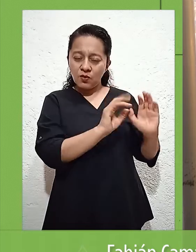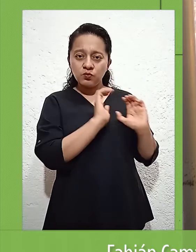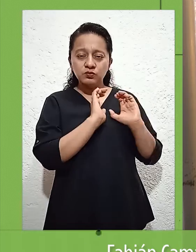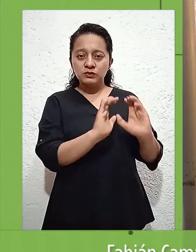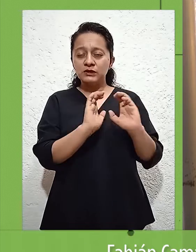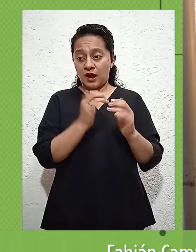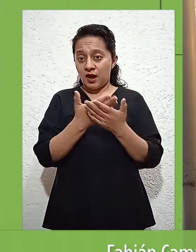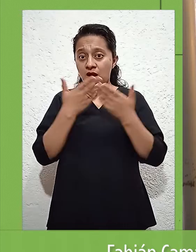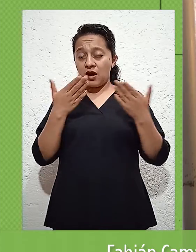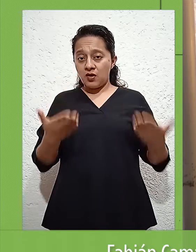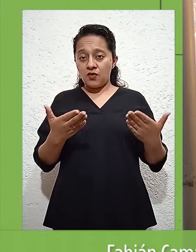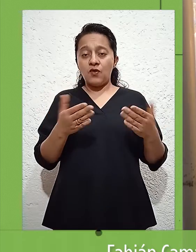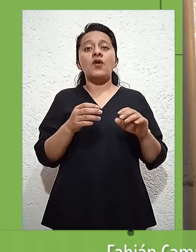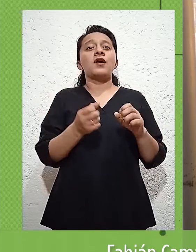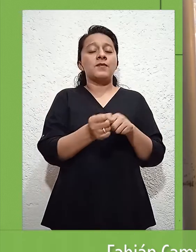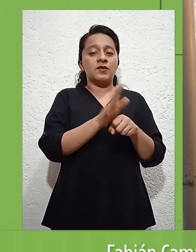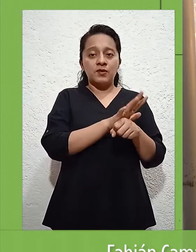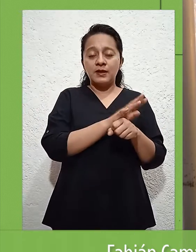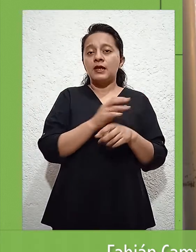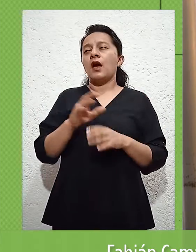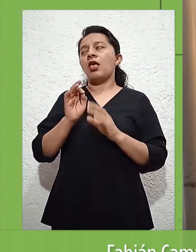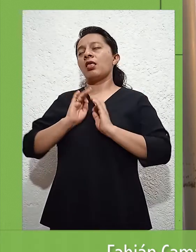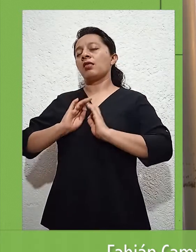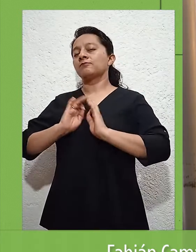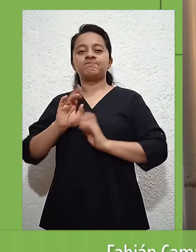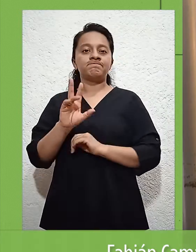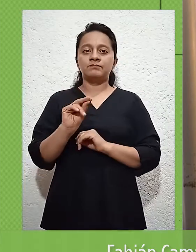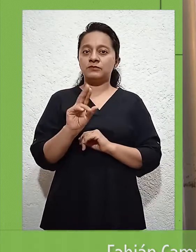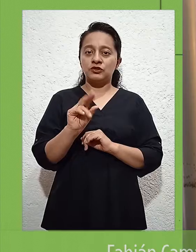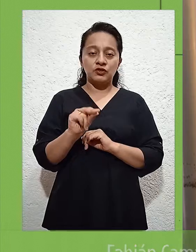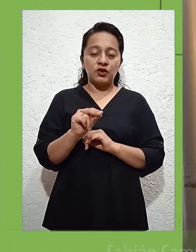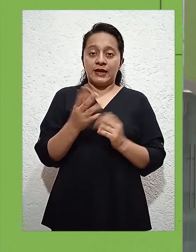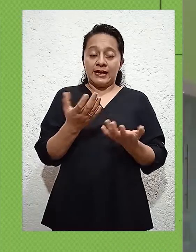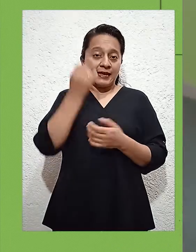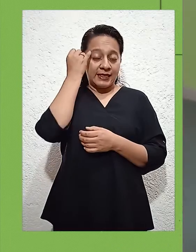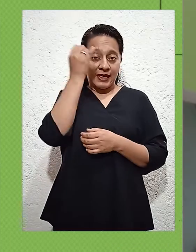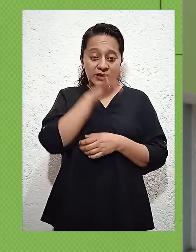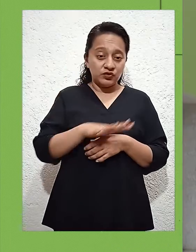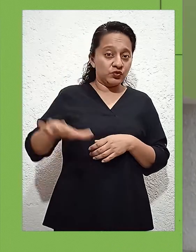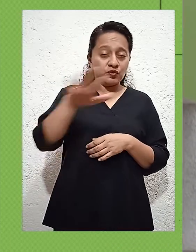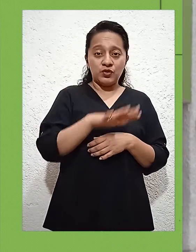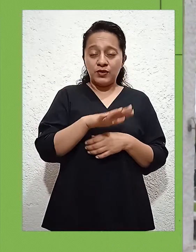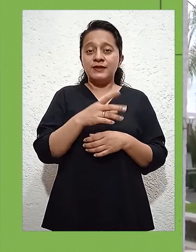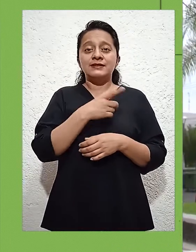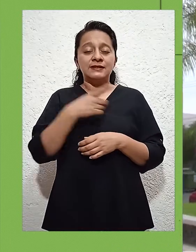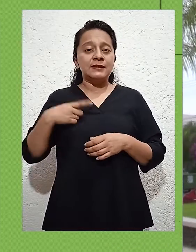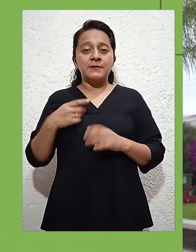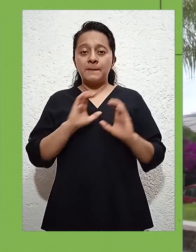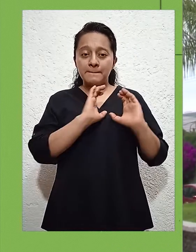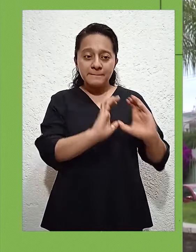todas y de todos depende el ejercicio de cuidar nuestra salud y al mismo tiempo cuidar nuestra economía. Aseguró que existe una gran